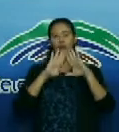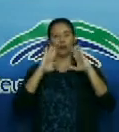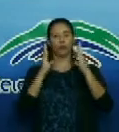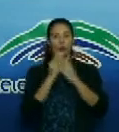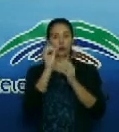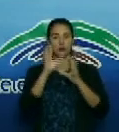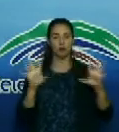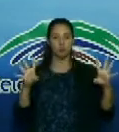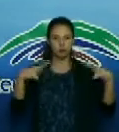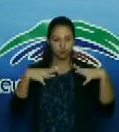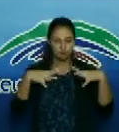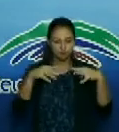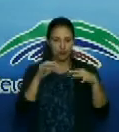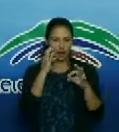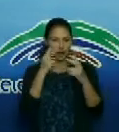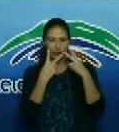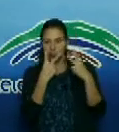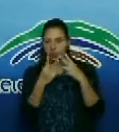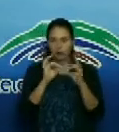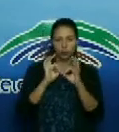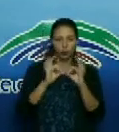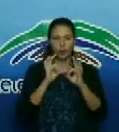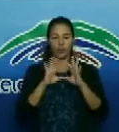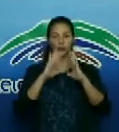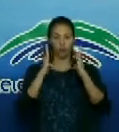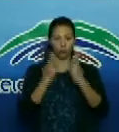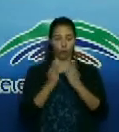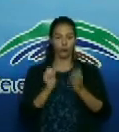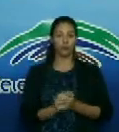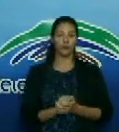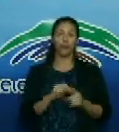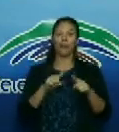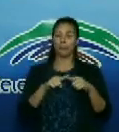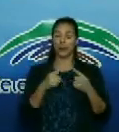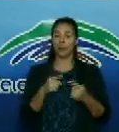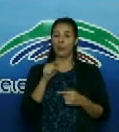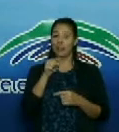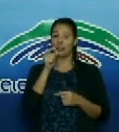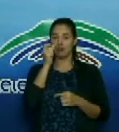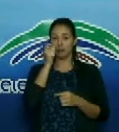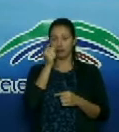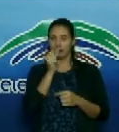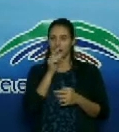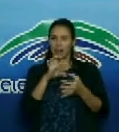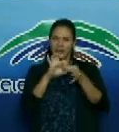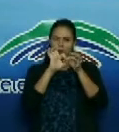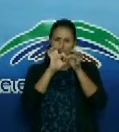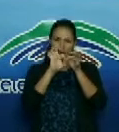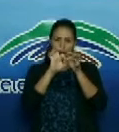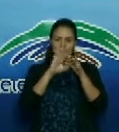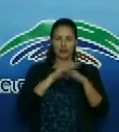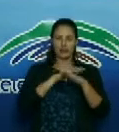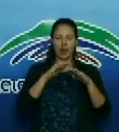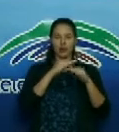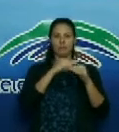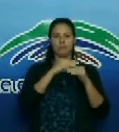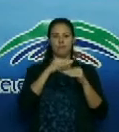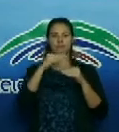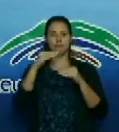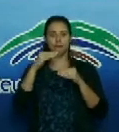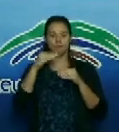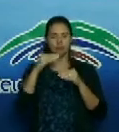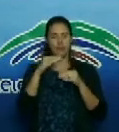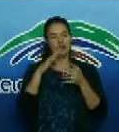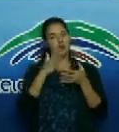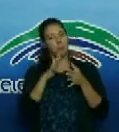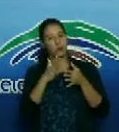en ese momento se encontraba asistiendolo. Pero qué bonito cuando un paciente en este estado crítico pasa a un estado ya reportado